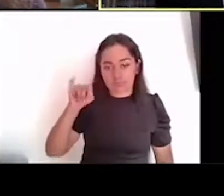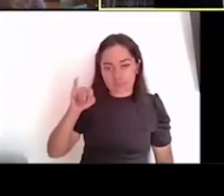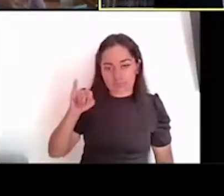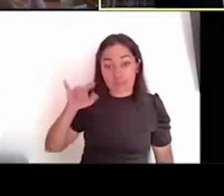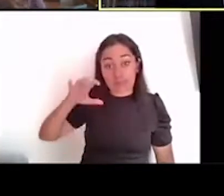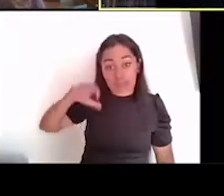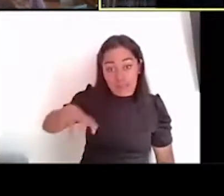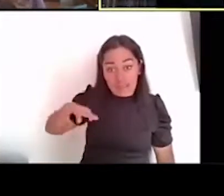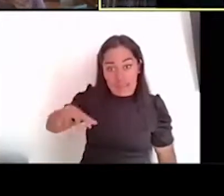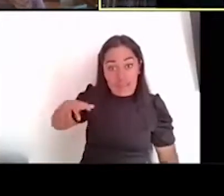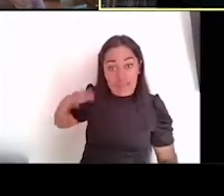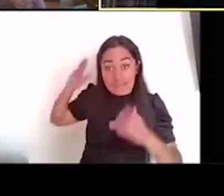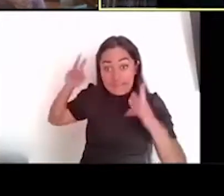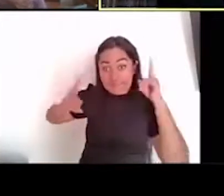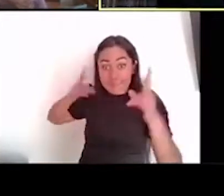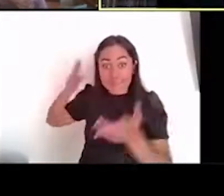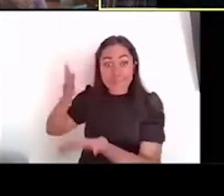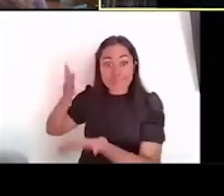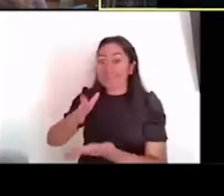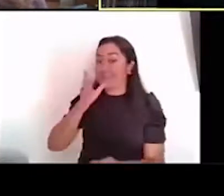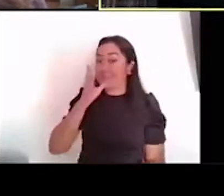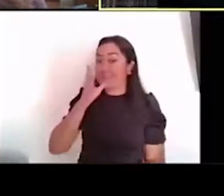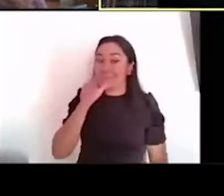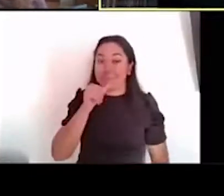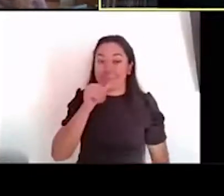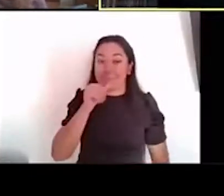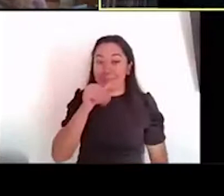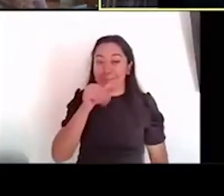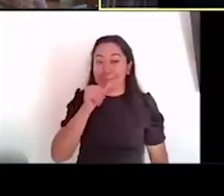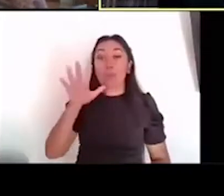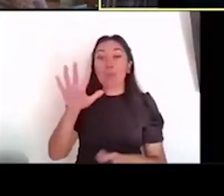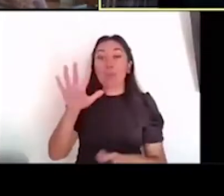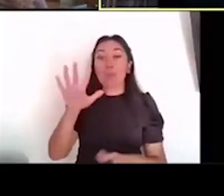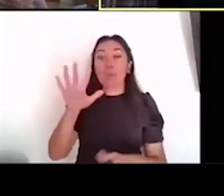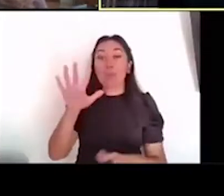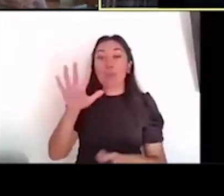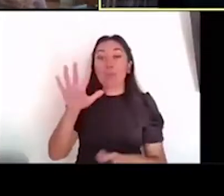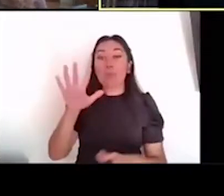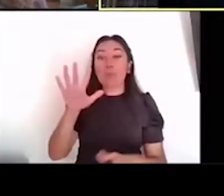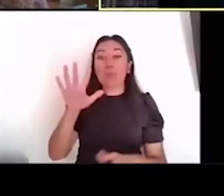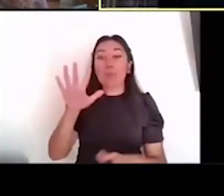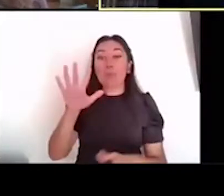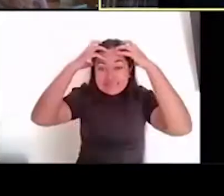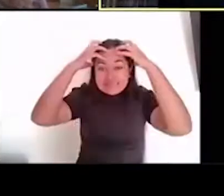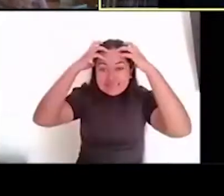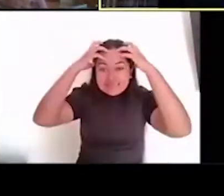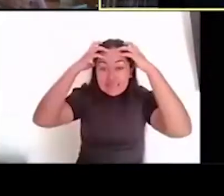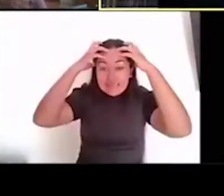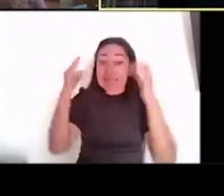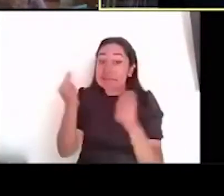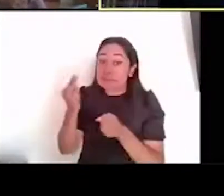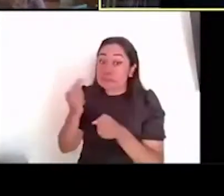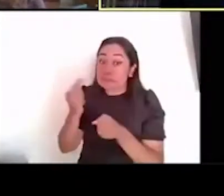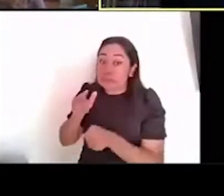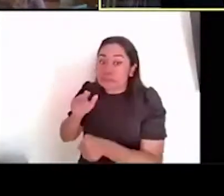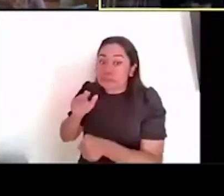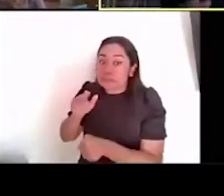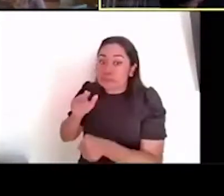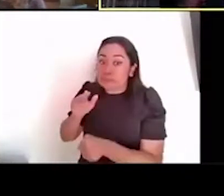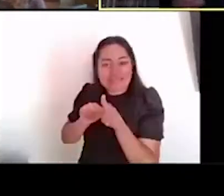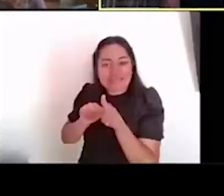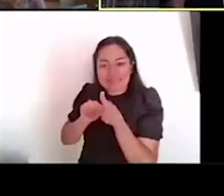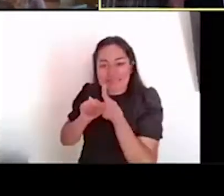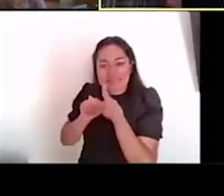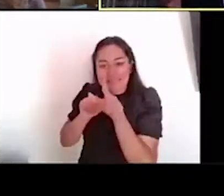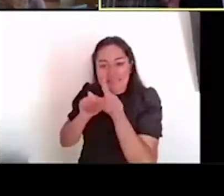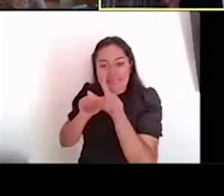muy grande, estos cráneos, hay que conservarlos, es una misión muy grande conservar estos cráneos, entonces, se